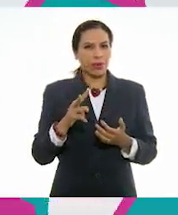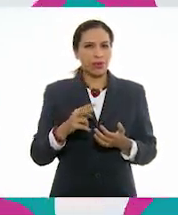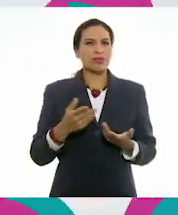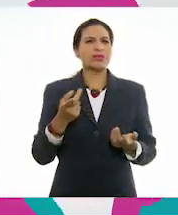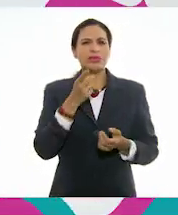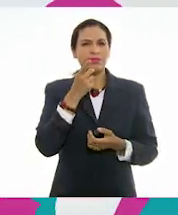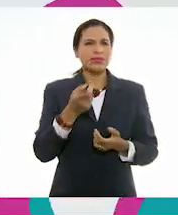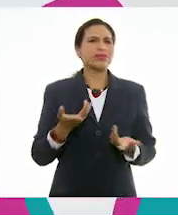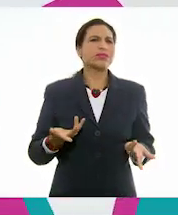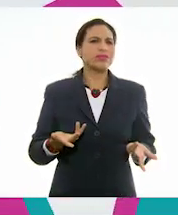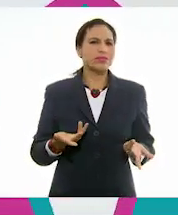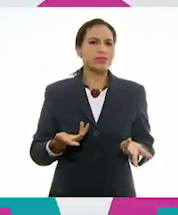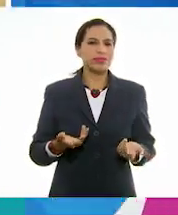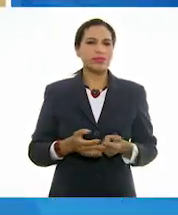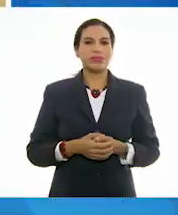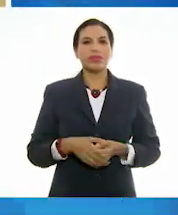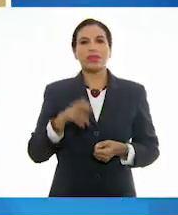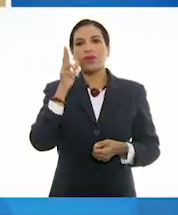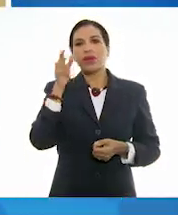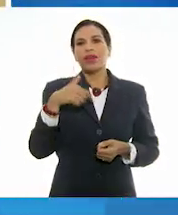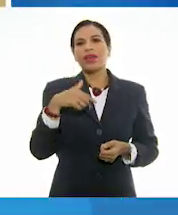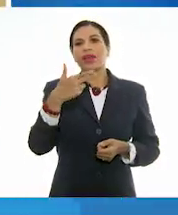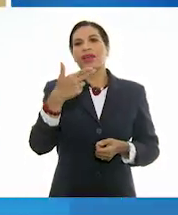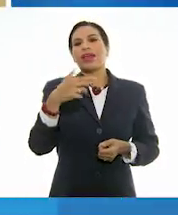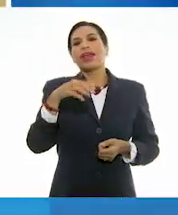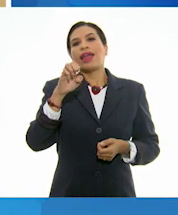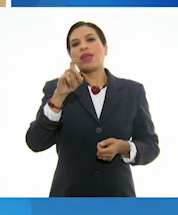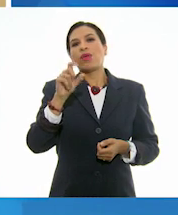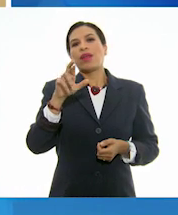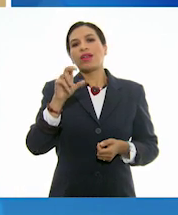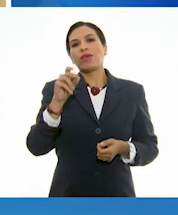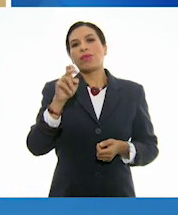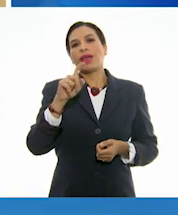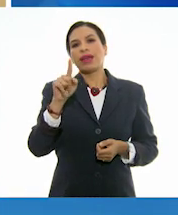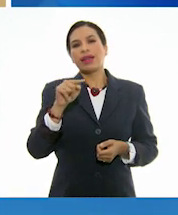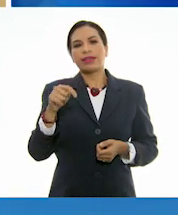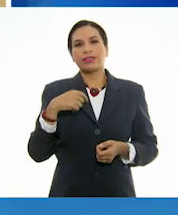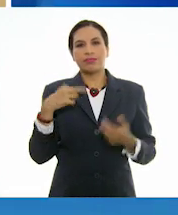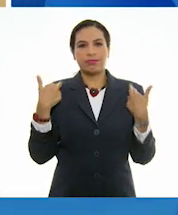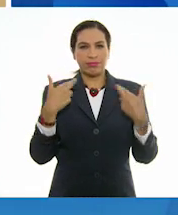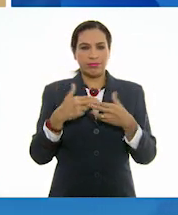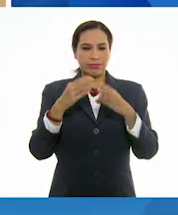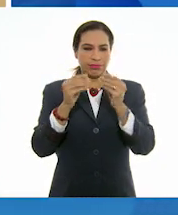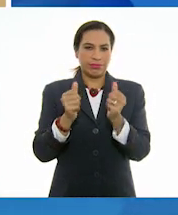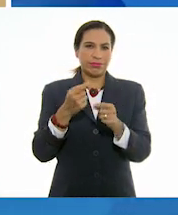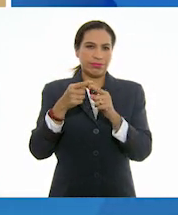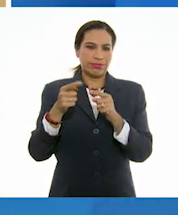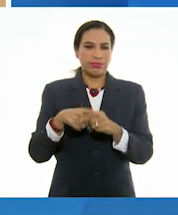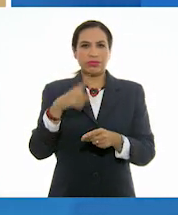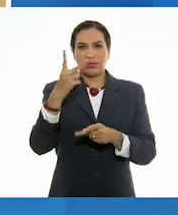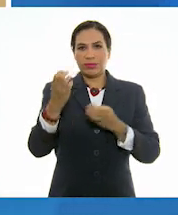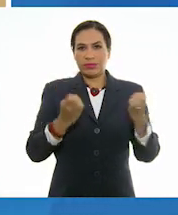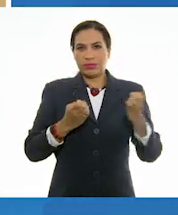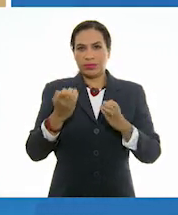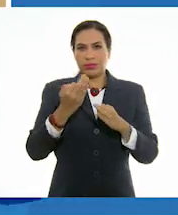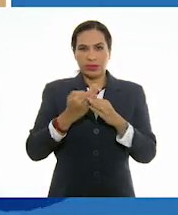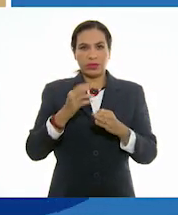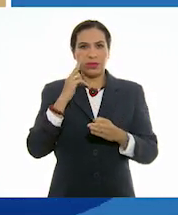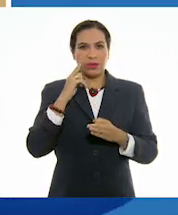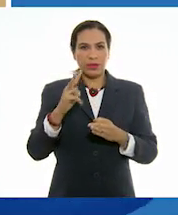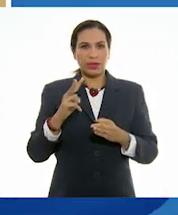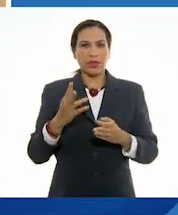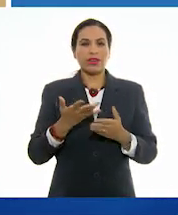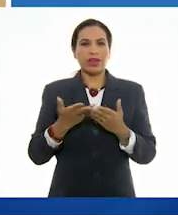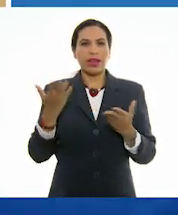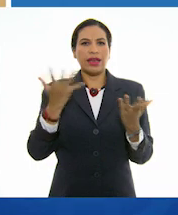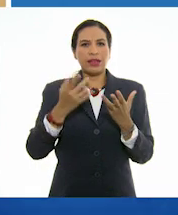a ver qué nos dice. Hola, soy Eduardo Pérez Zamora, docente en diseño y creación plástica. Los siguientes dos ejercicios que vas a ver se